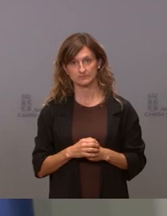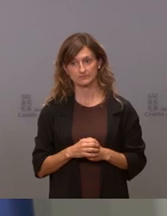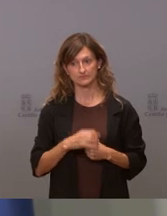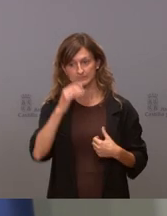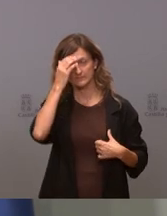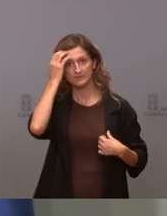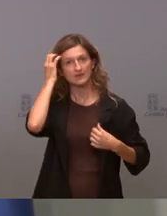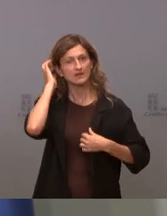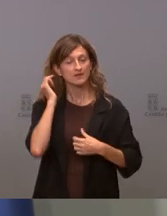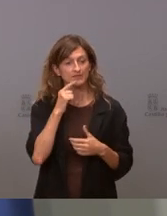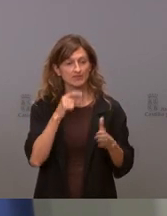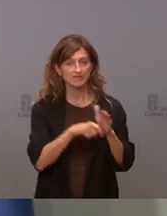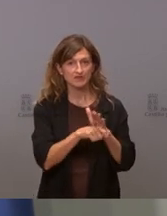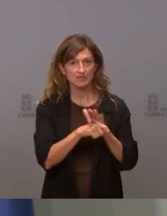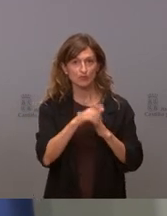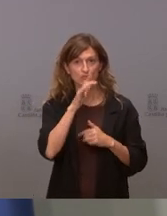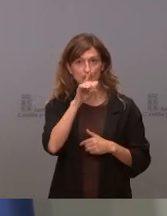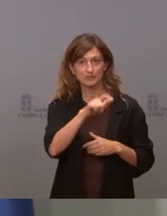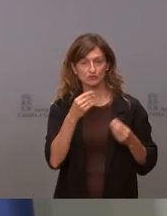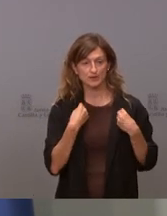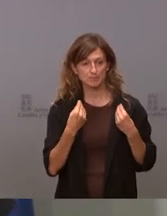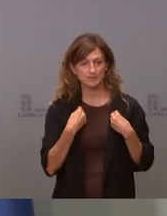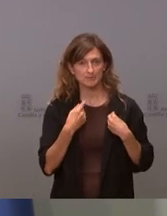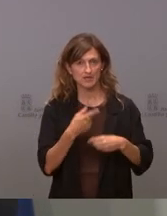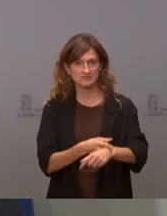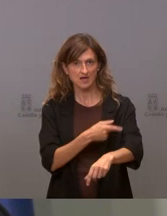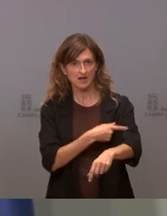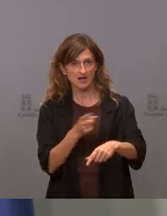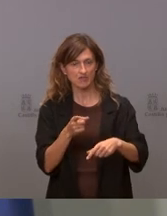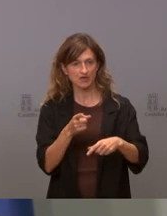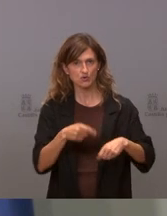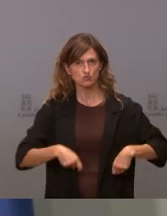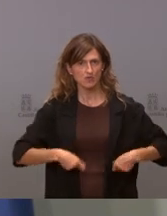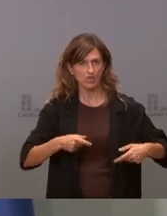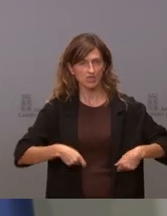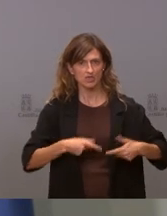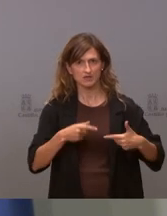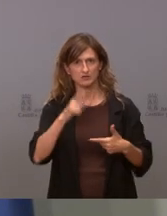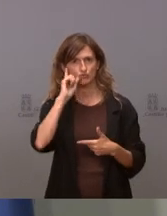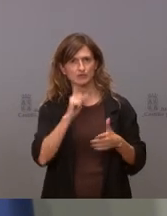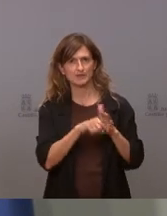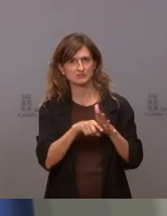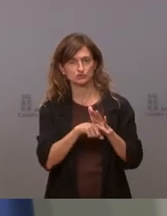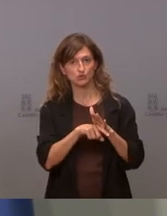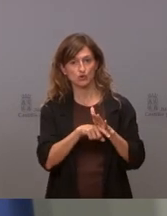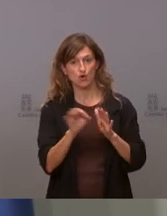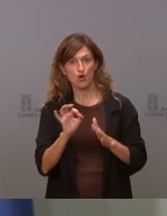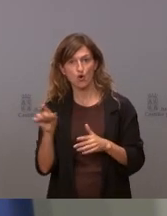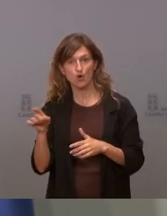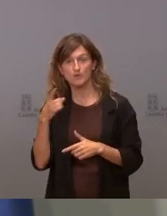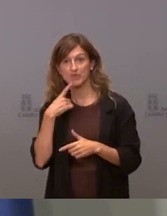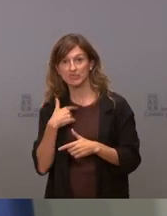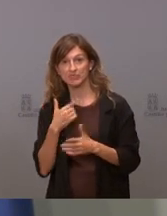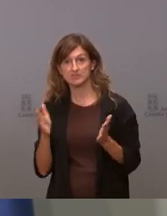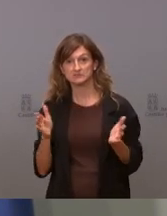la financiación por habitante es excesiva usted es un manirroto no sabe gestionar o cuando usted me dice